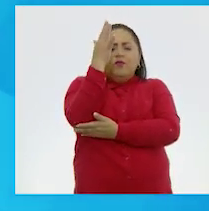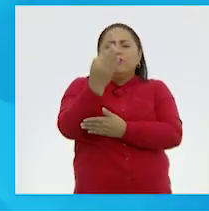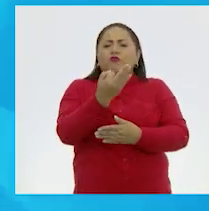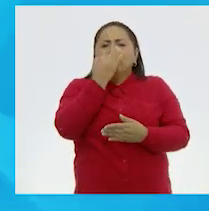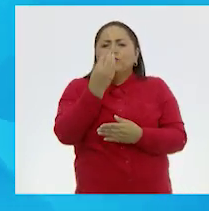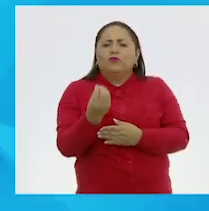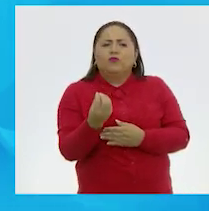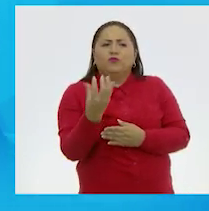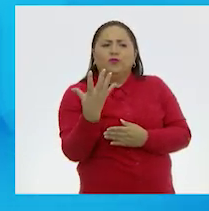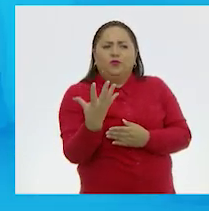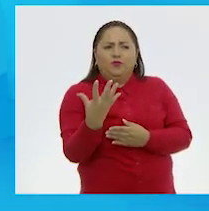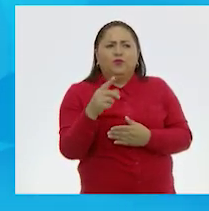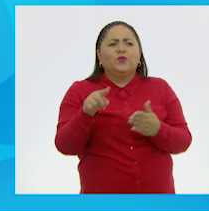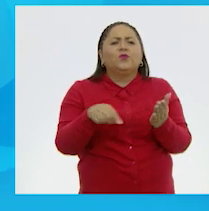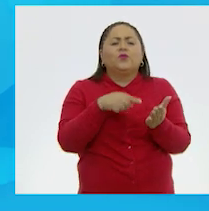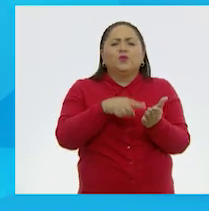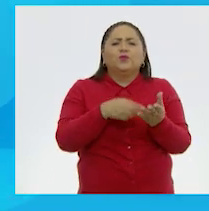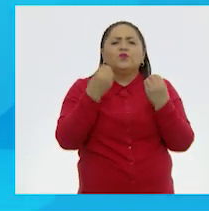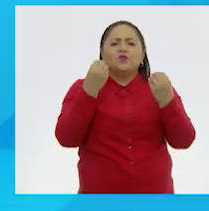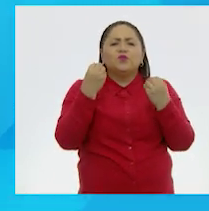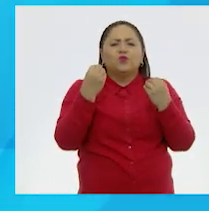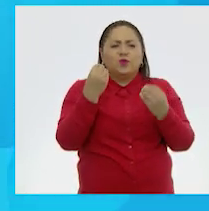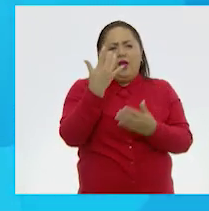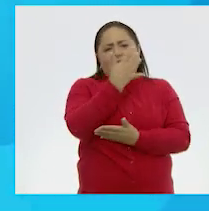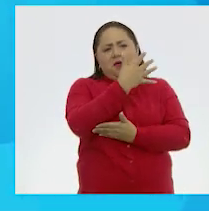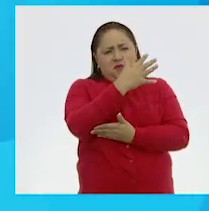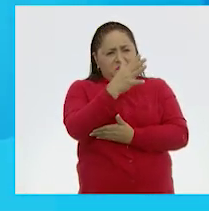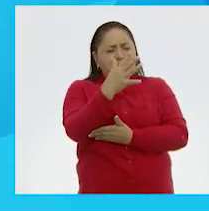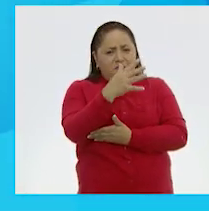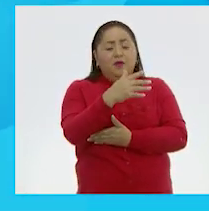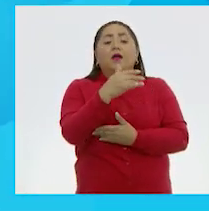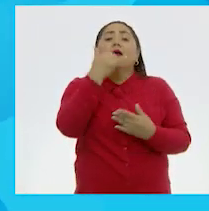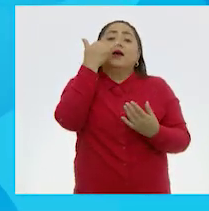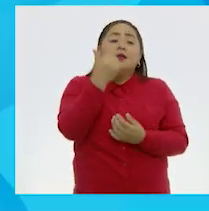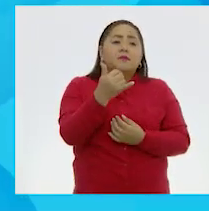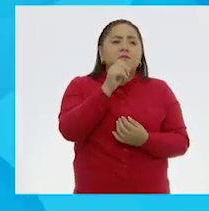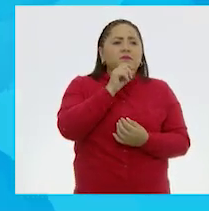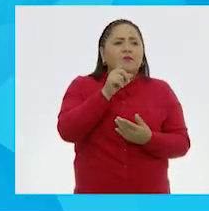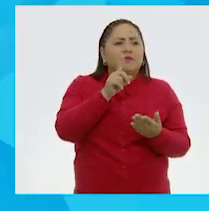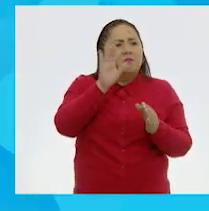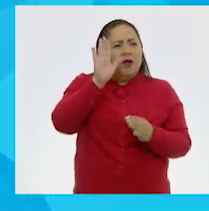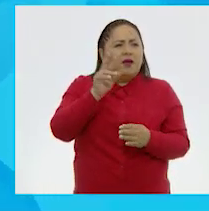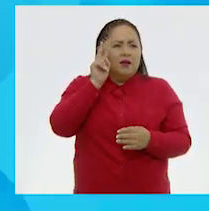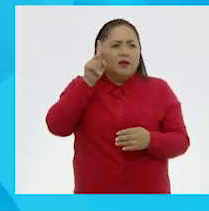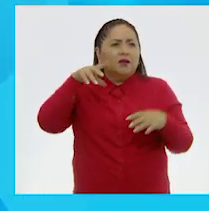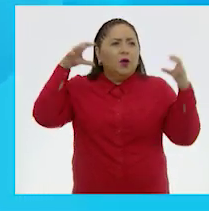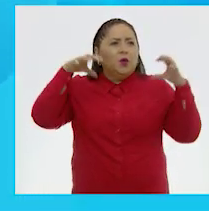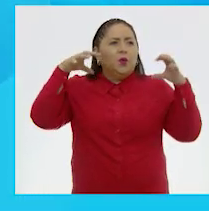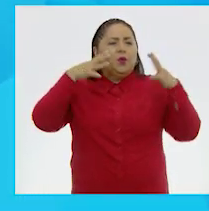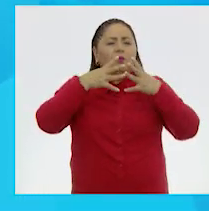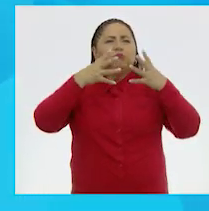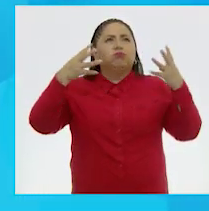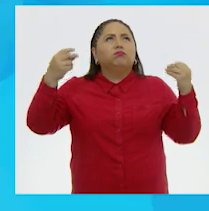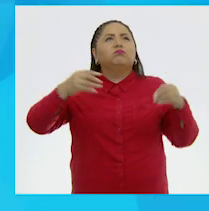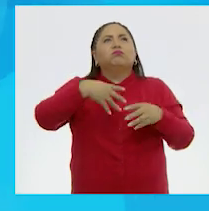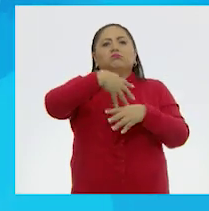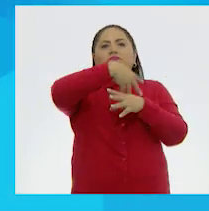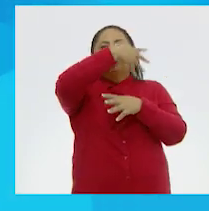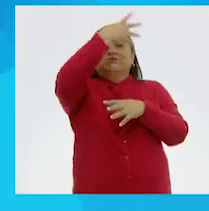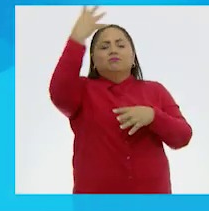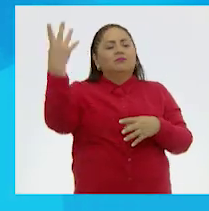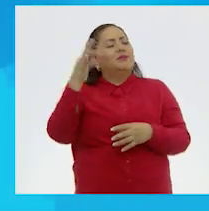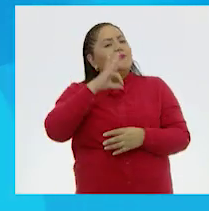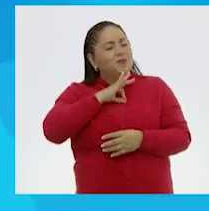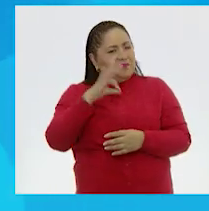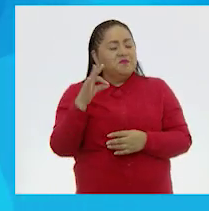y es una zona donde hay muchos árboles, y suponemos que acaba de llover porque apareció un arcoíris. Un